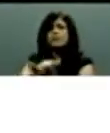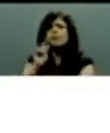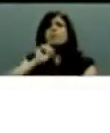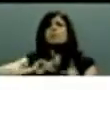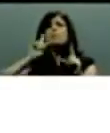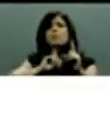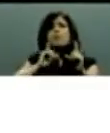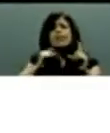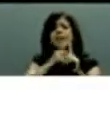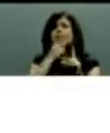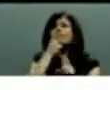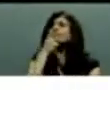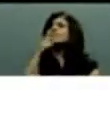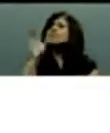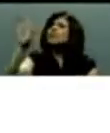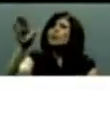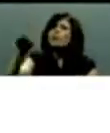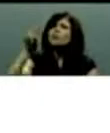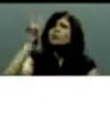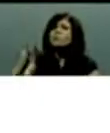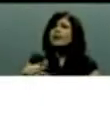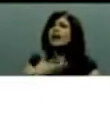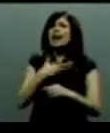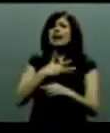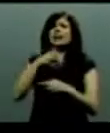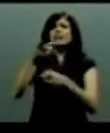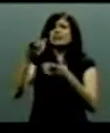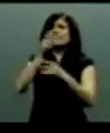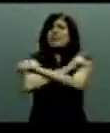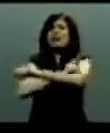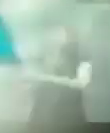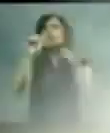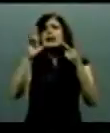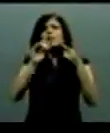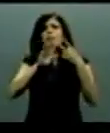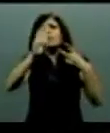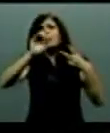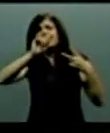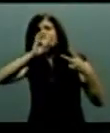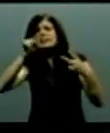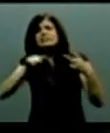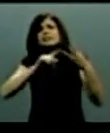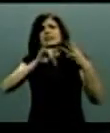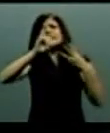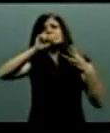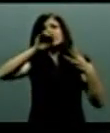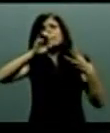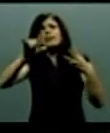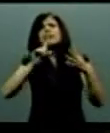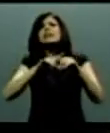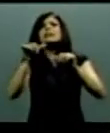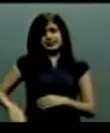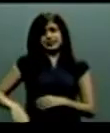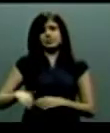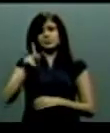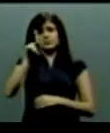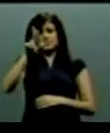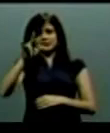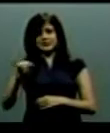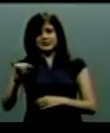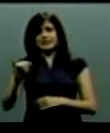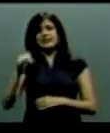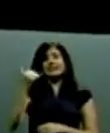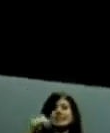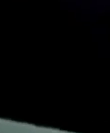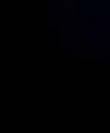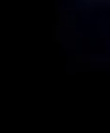que me dicen que hay diezmos en las delegaciones. El candidato de la izquierda habló de los logros en la lucha en contra de la impunidad.